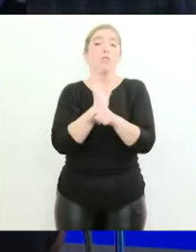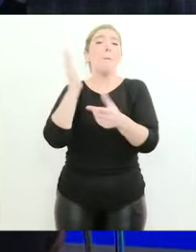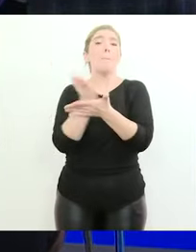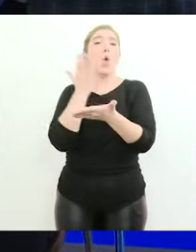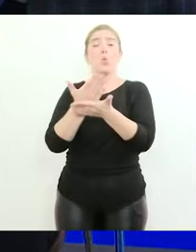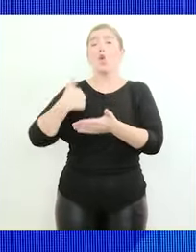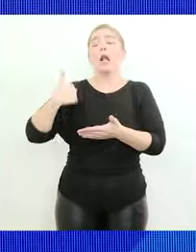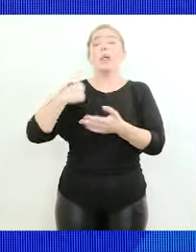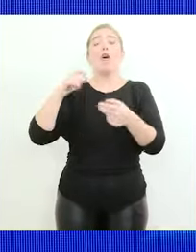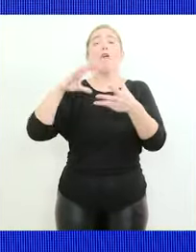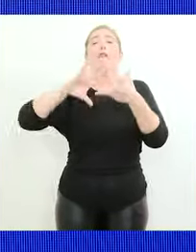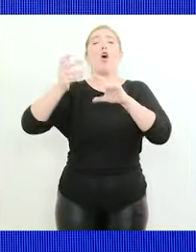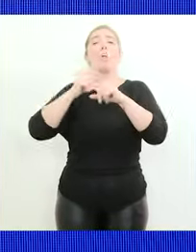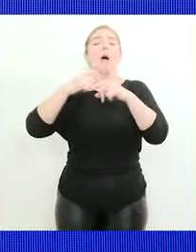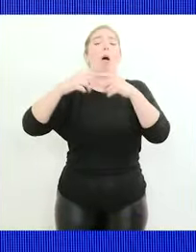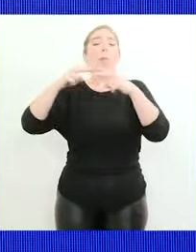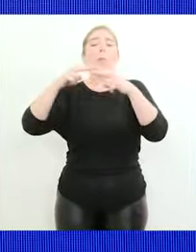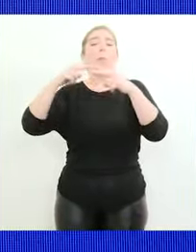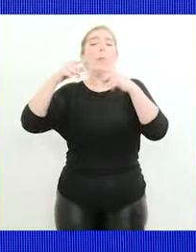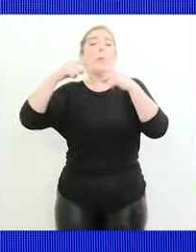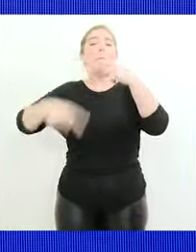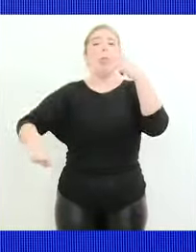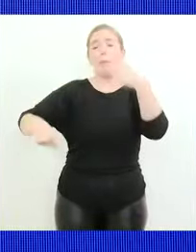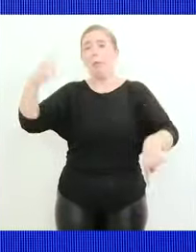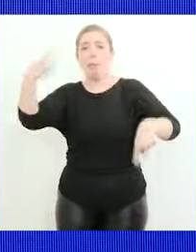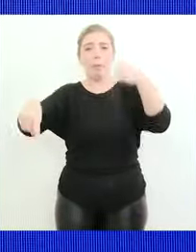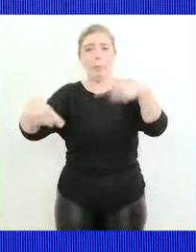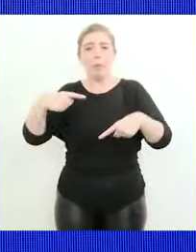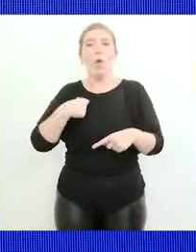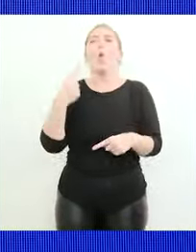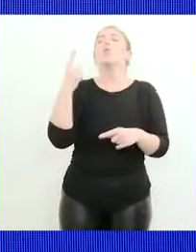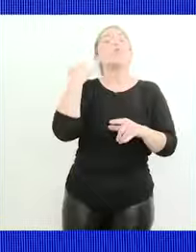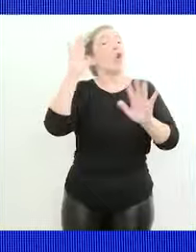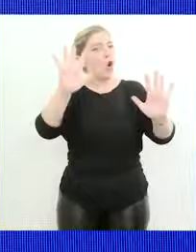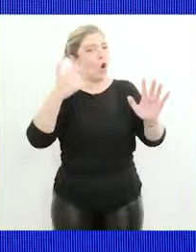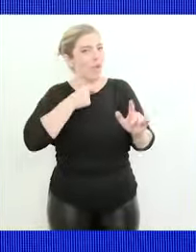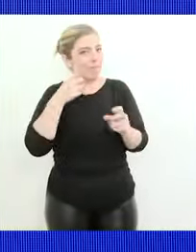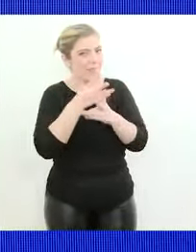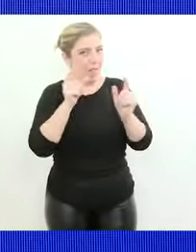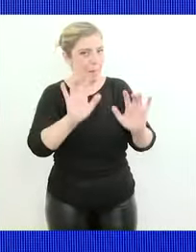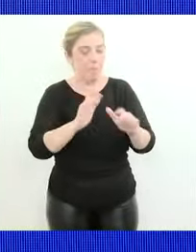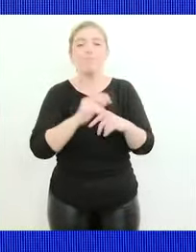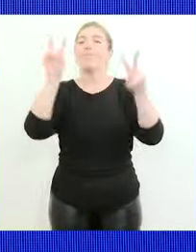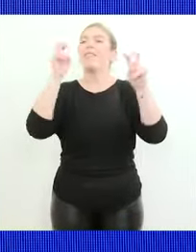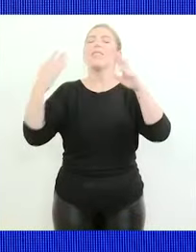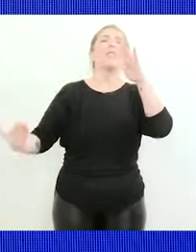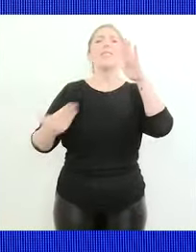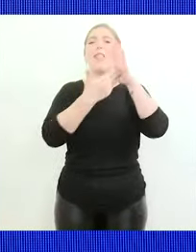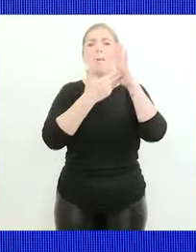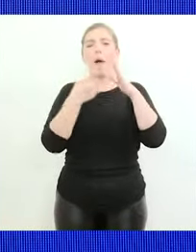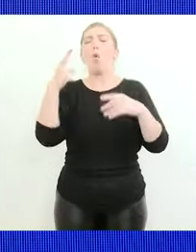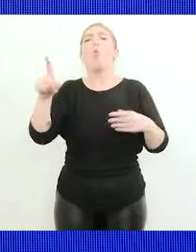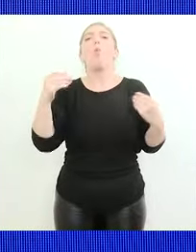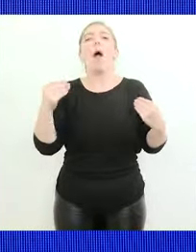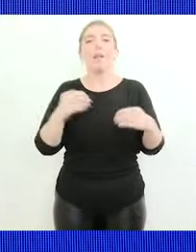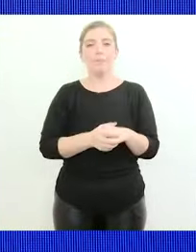argentina entonces no déjeme terminar entonces hay un tema que es central que es